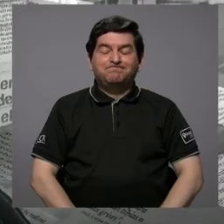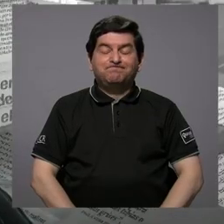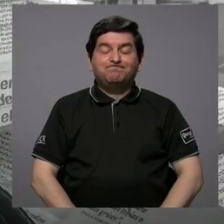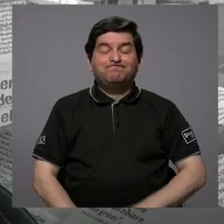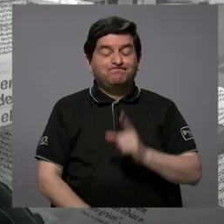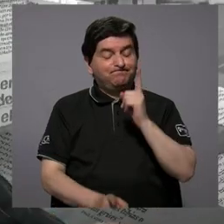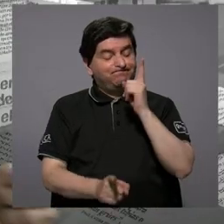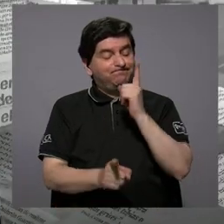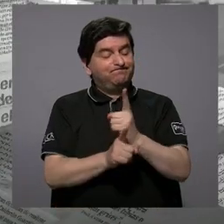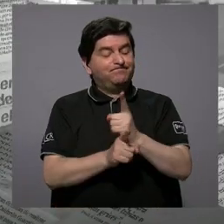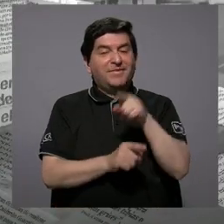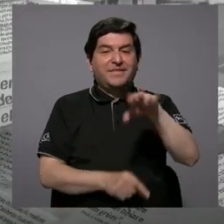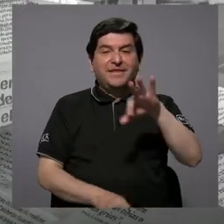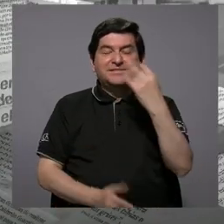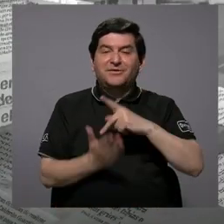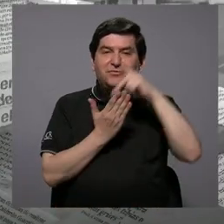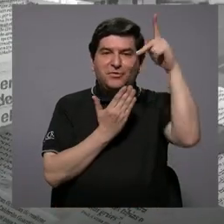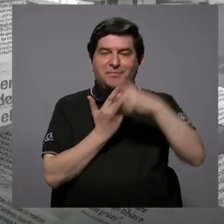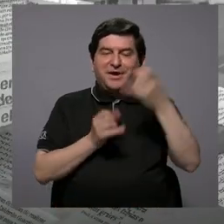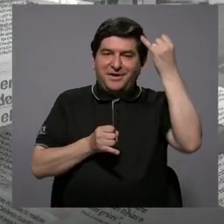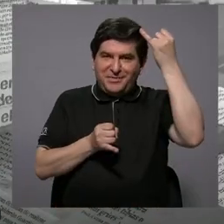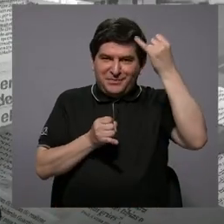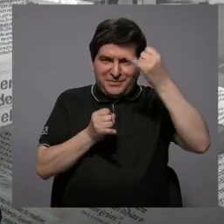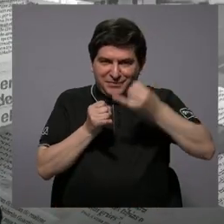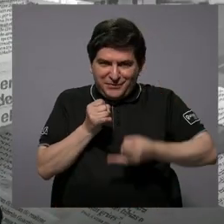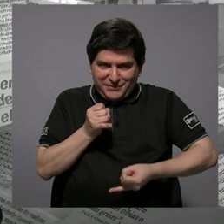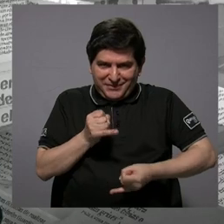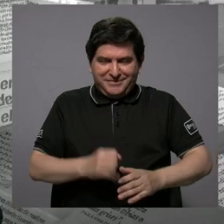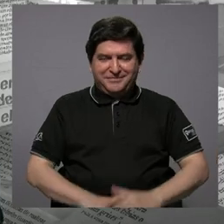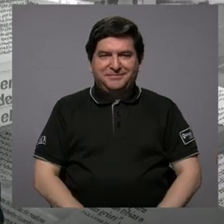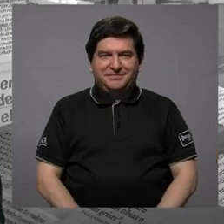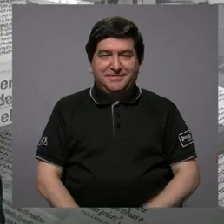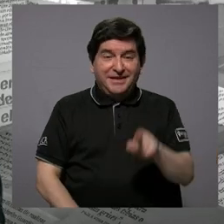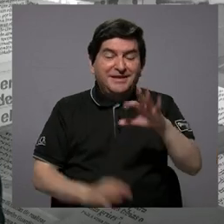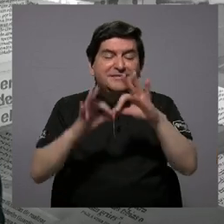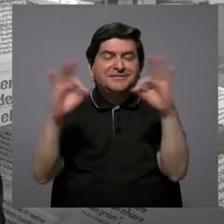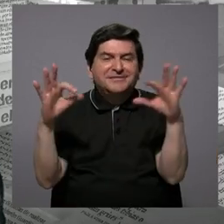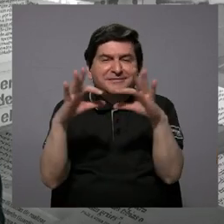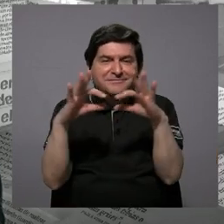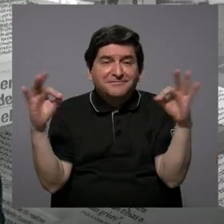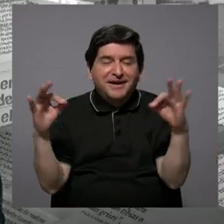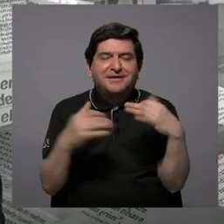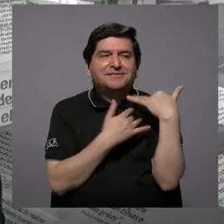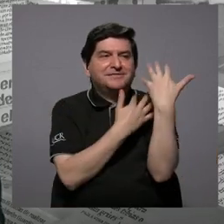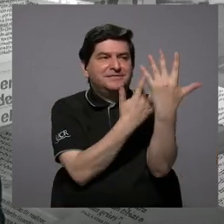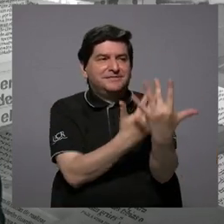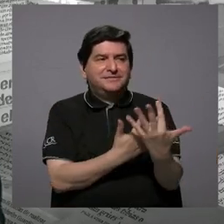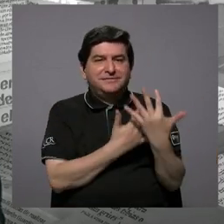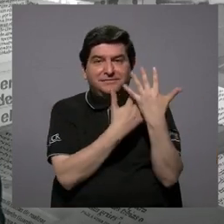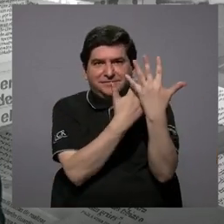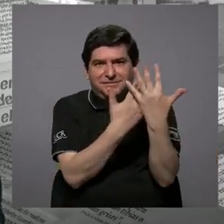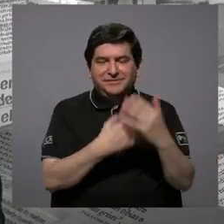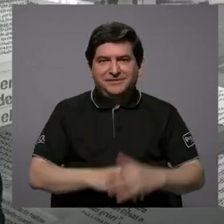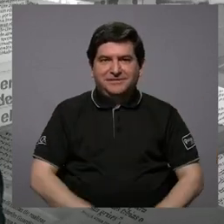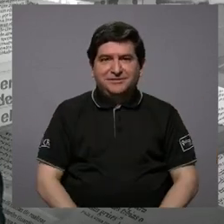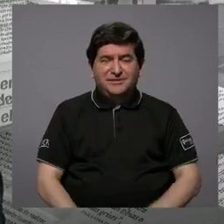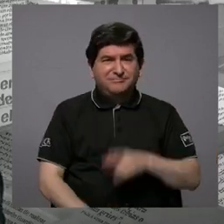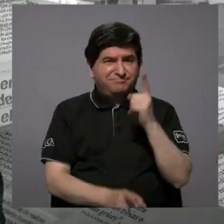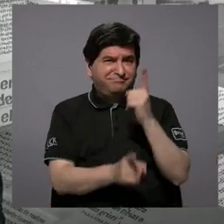efectivamente terminamos este programa con esas frases de esperanza, de que